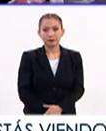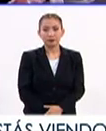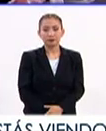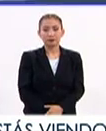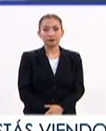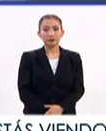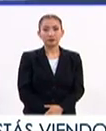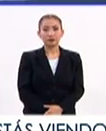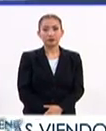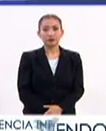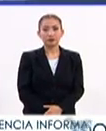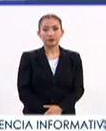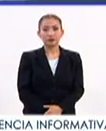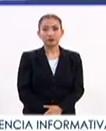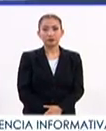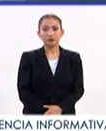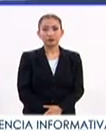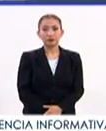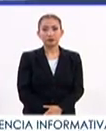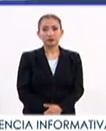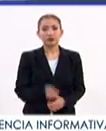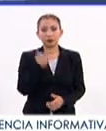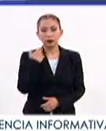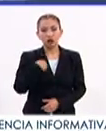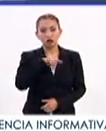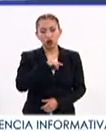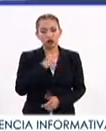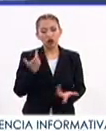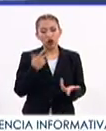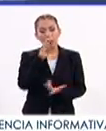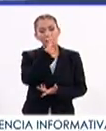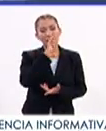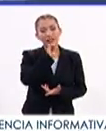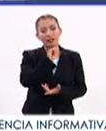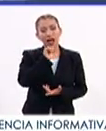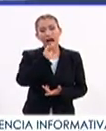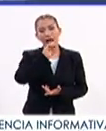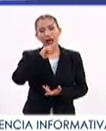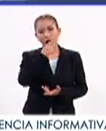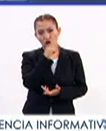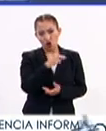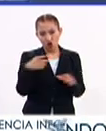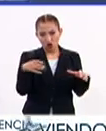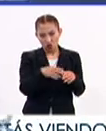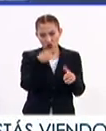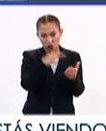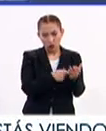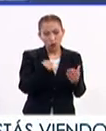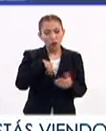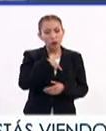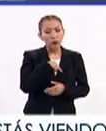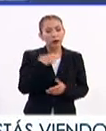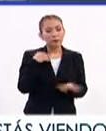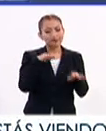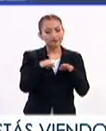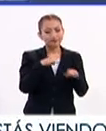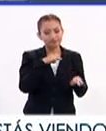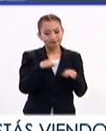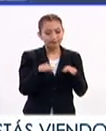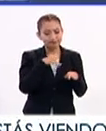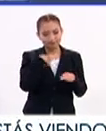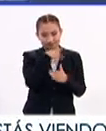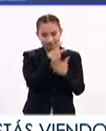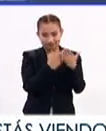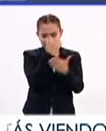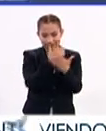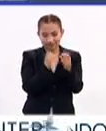Sí, bueno, nosotros pertenecemos a la FES Aragón y estamos precisamente trabajando en